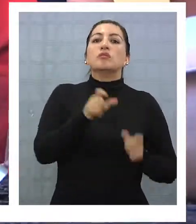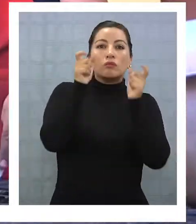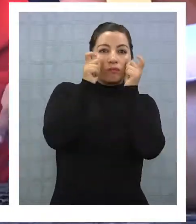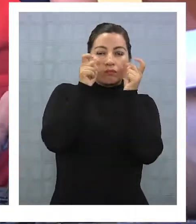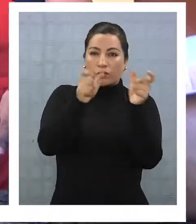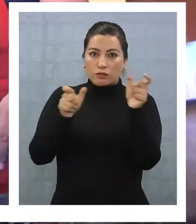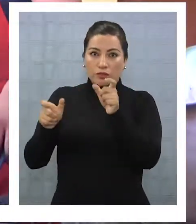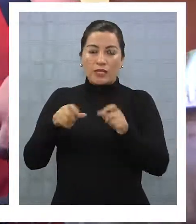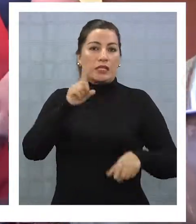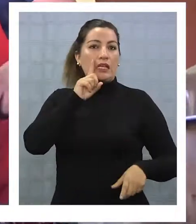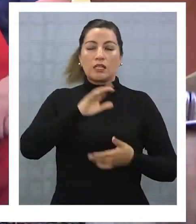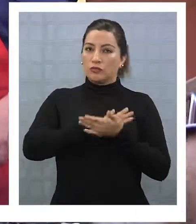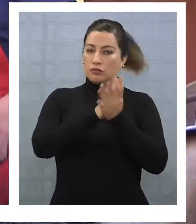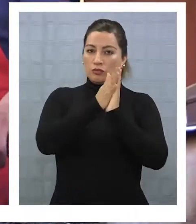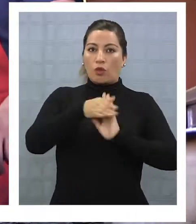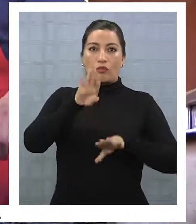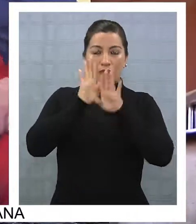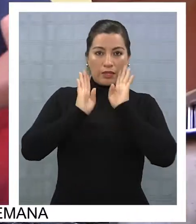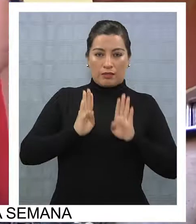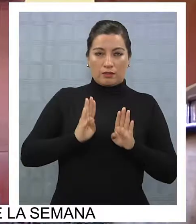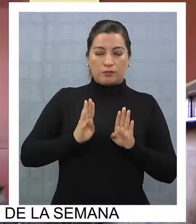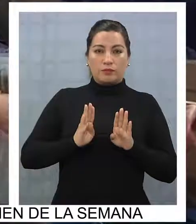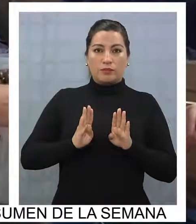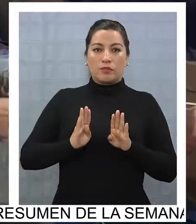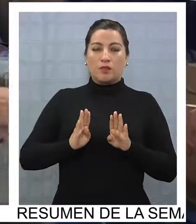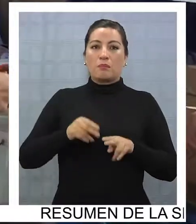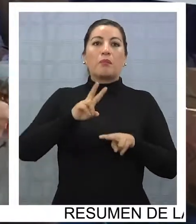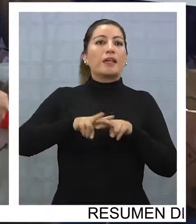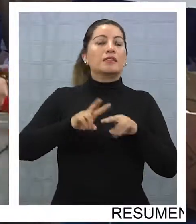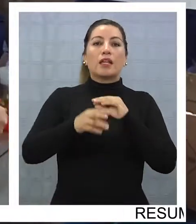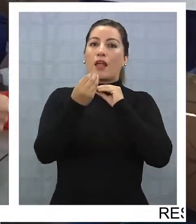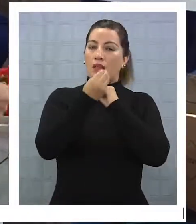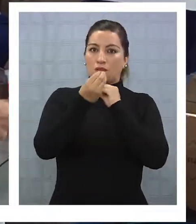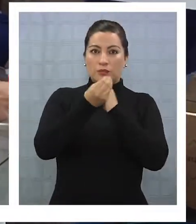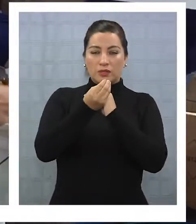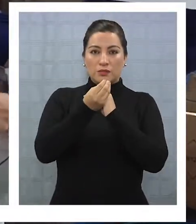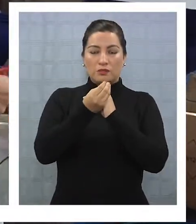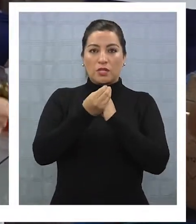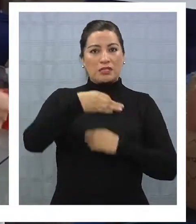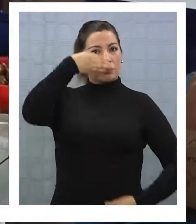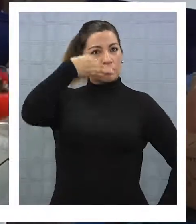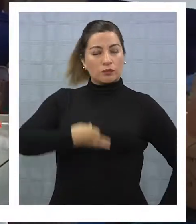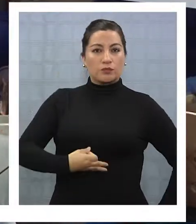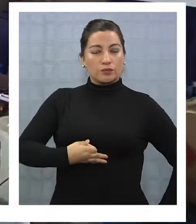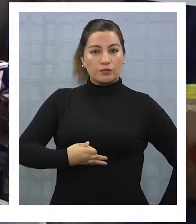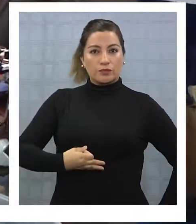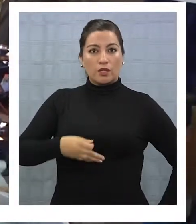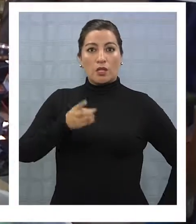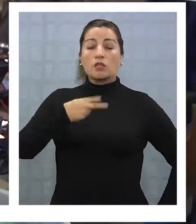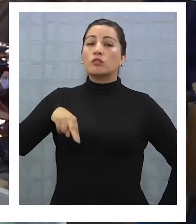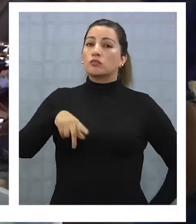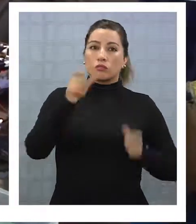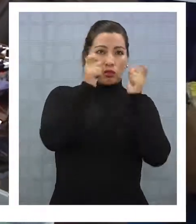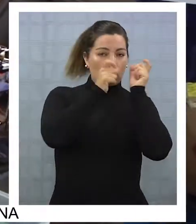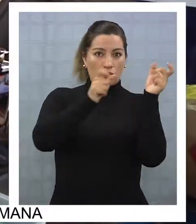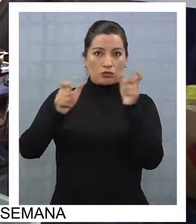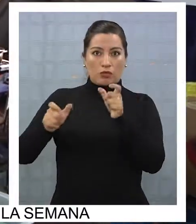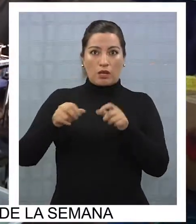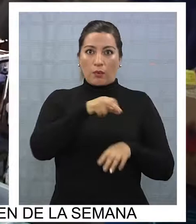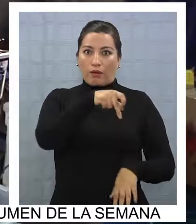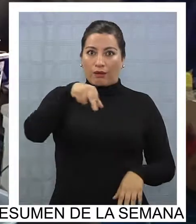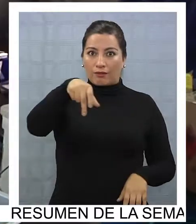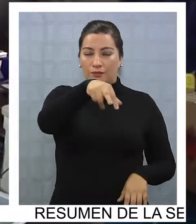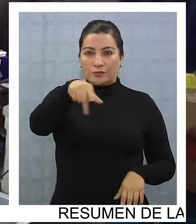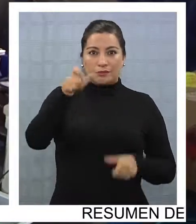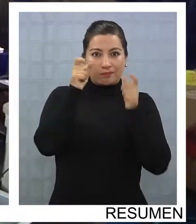en terreno, que cuenten con todas las condiciones mínimas para poder elaborar alimento de forma segura. Y eso se está fiscalizando en terreno.